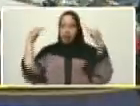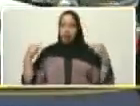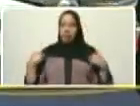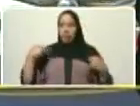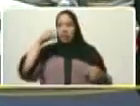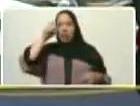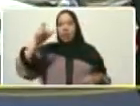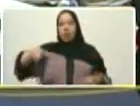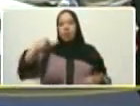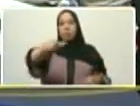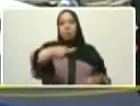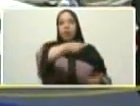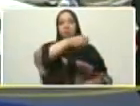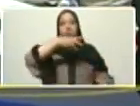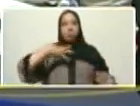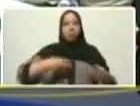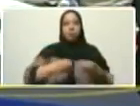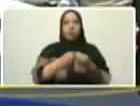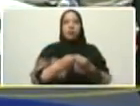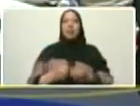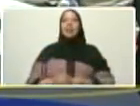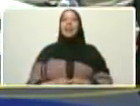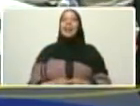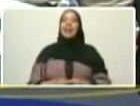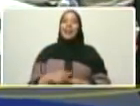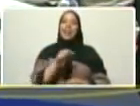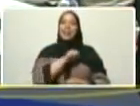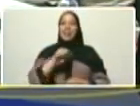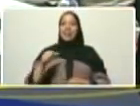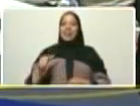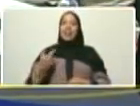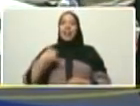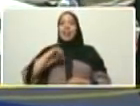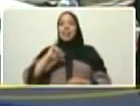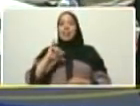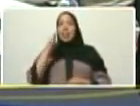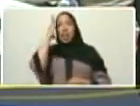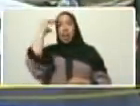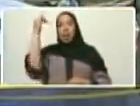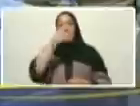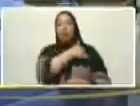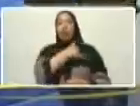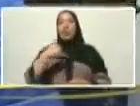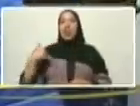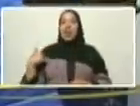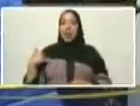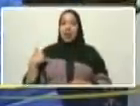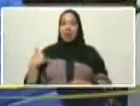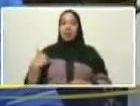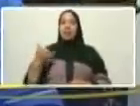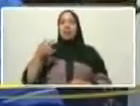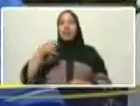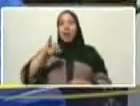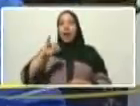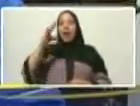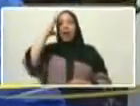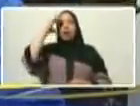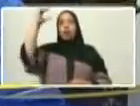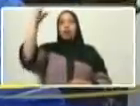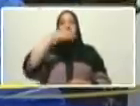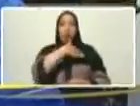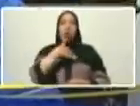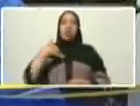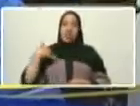inchala inchala inchala amén